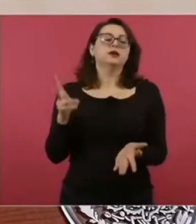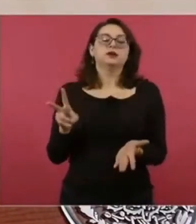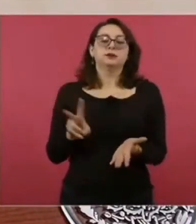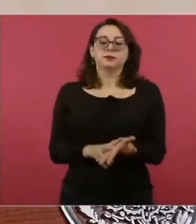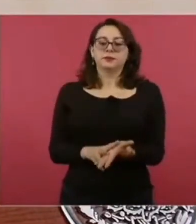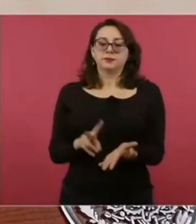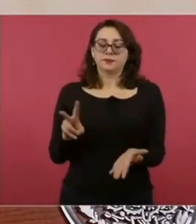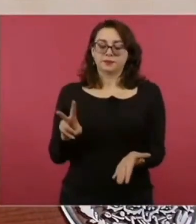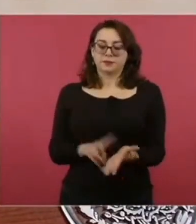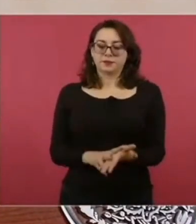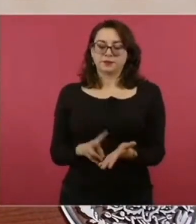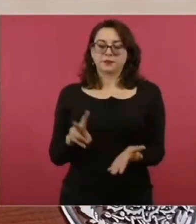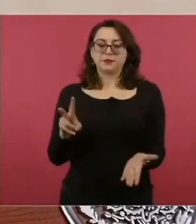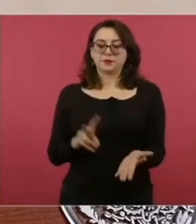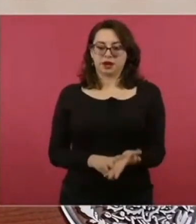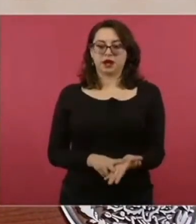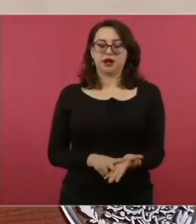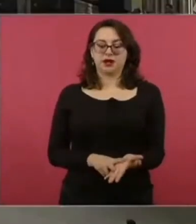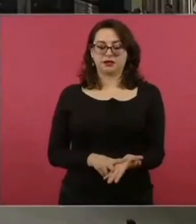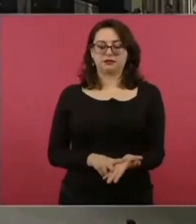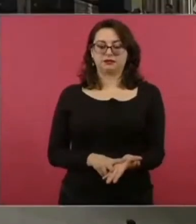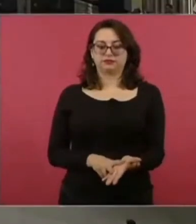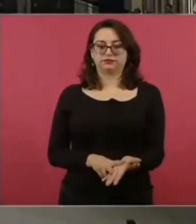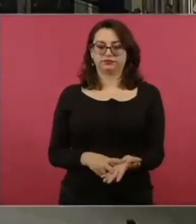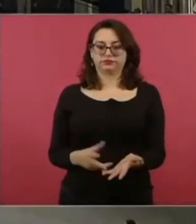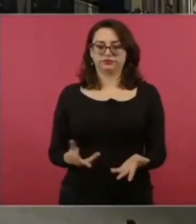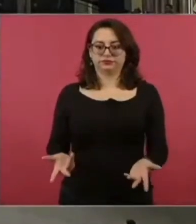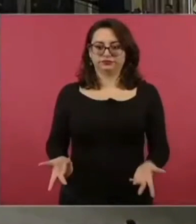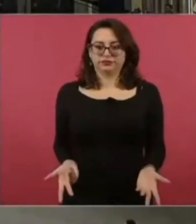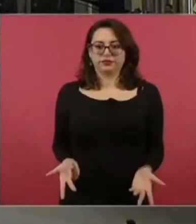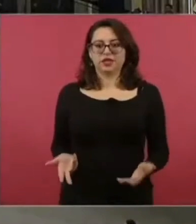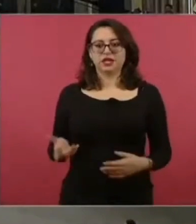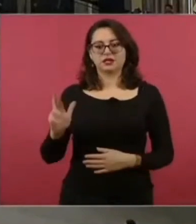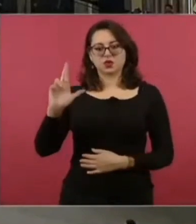rendir un homenaje